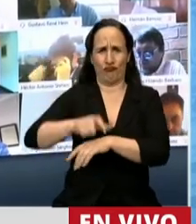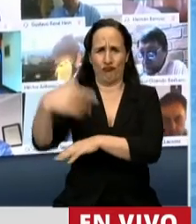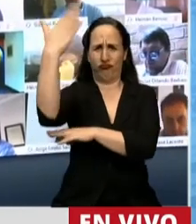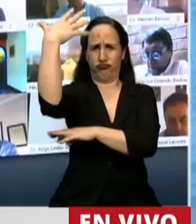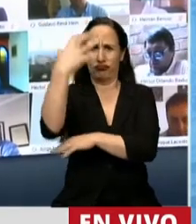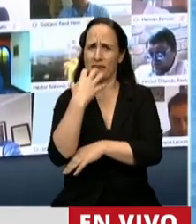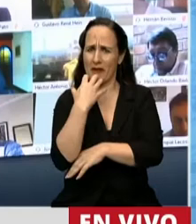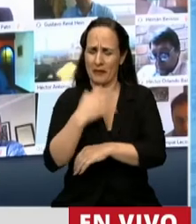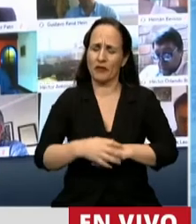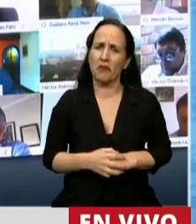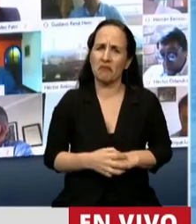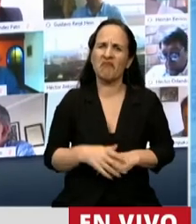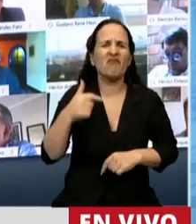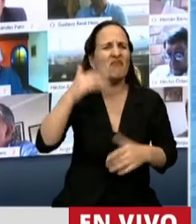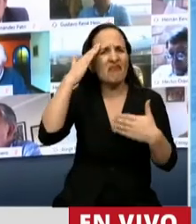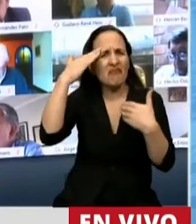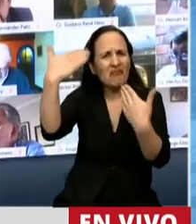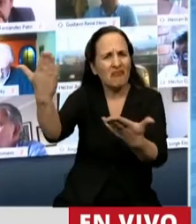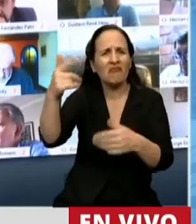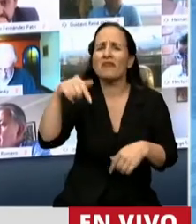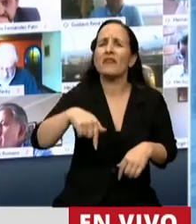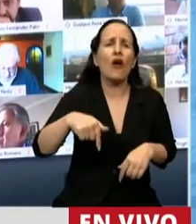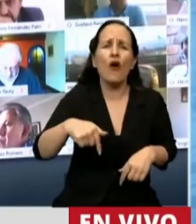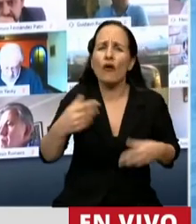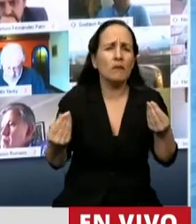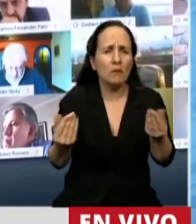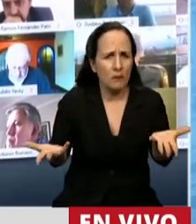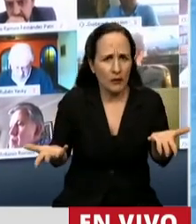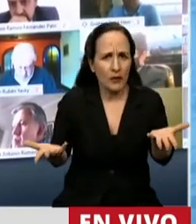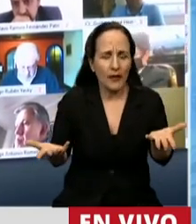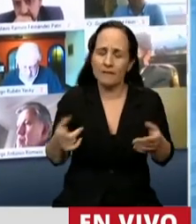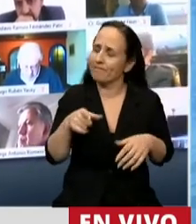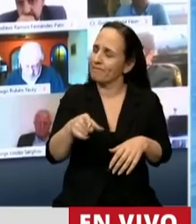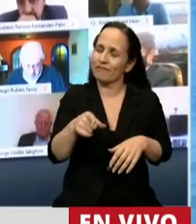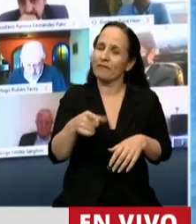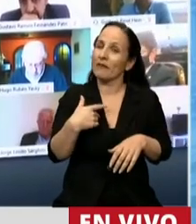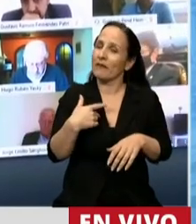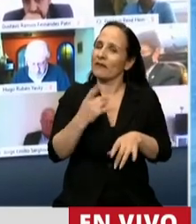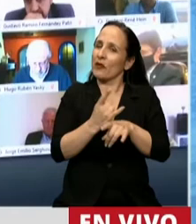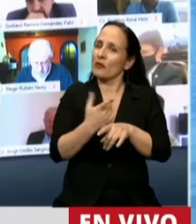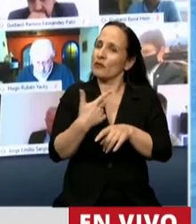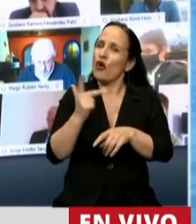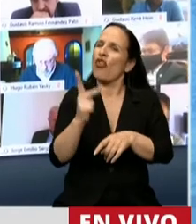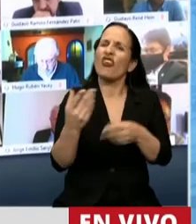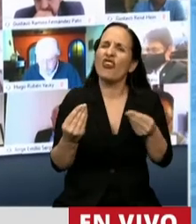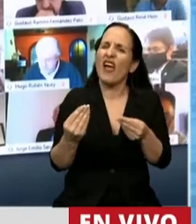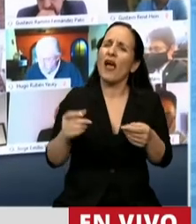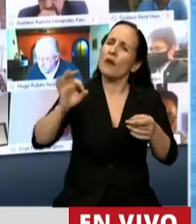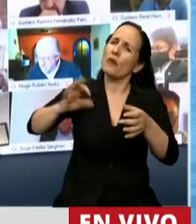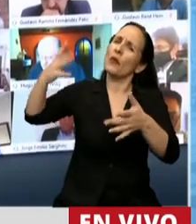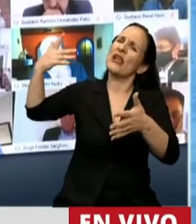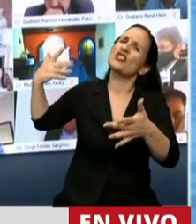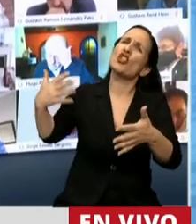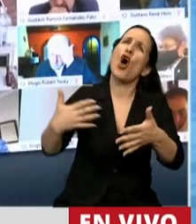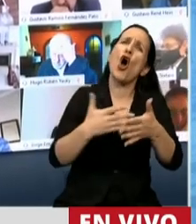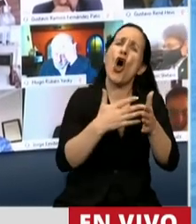¿Por qué traigo este homenaje acá hoy? Porque, como digo, siempre el recuerdo de la historia no es